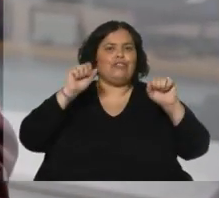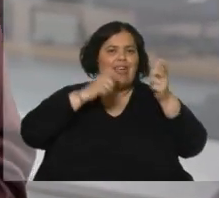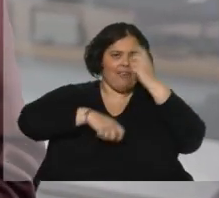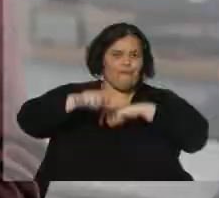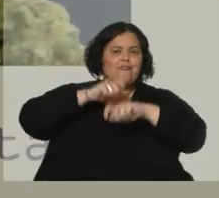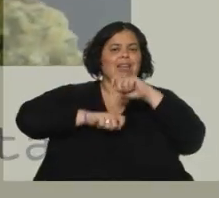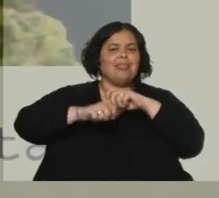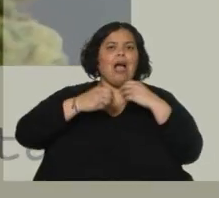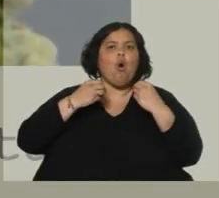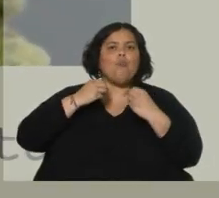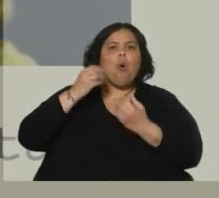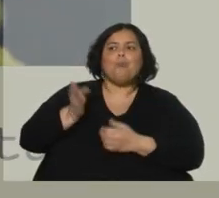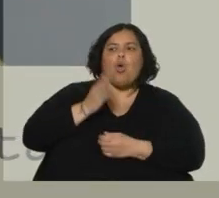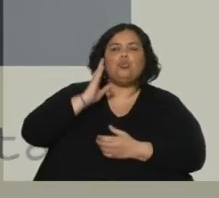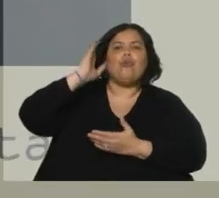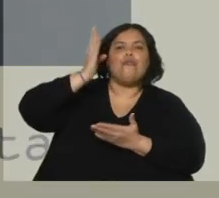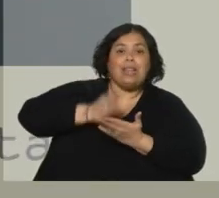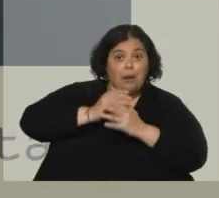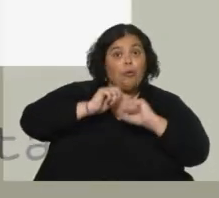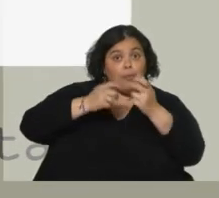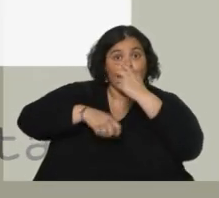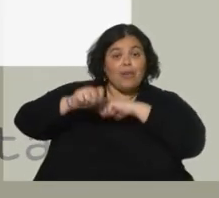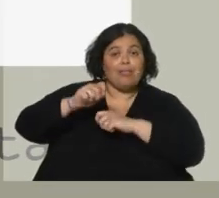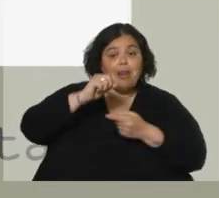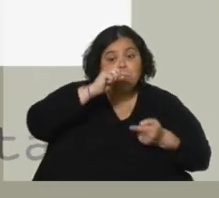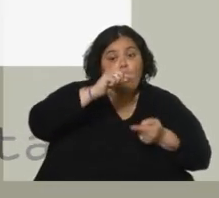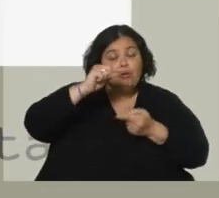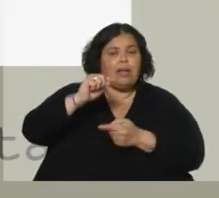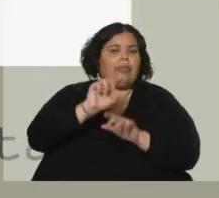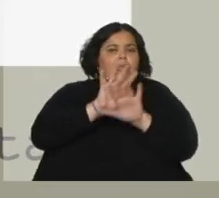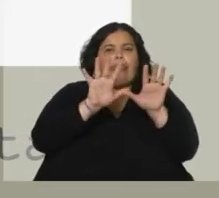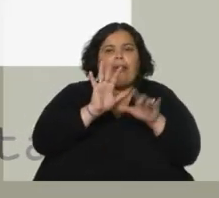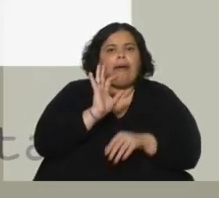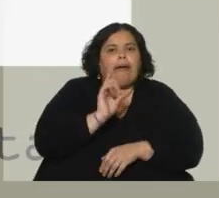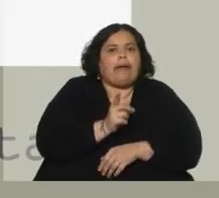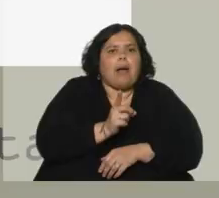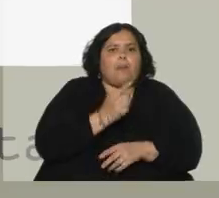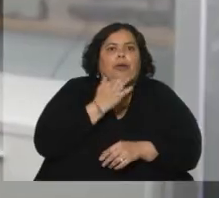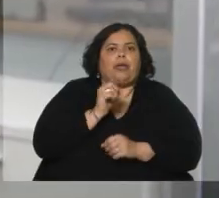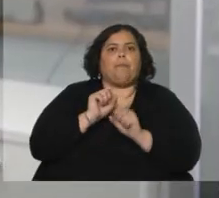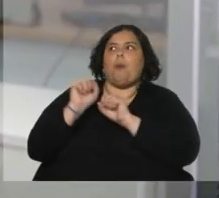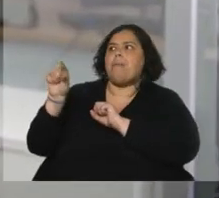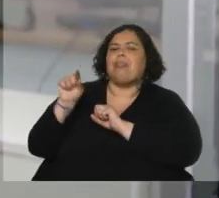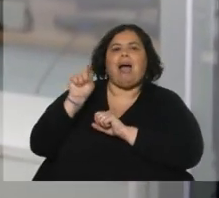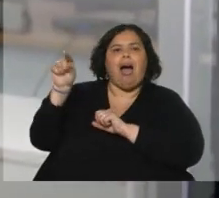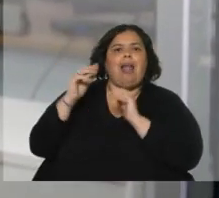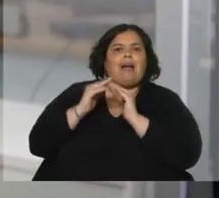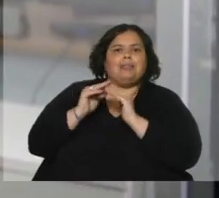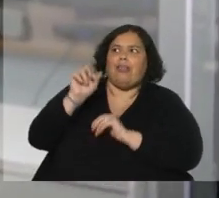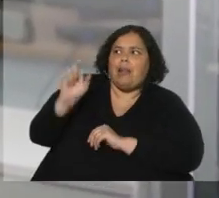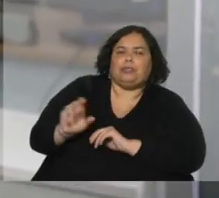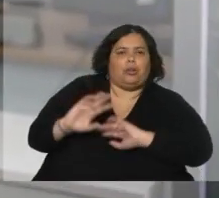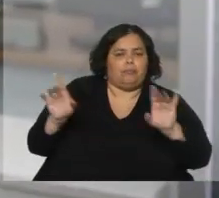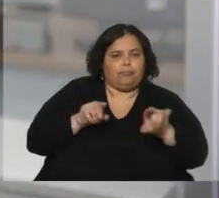como producto final. Incluso podemos vender en bolsitas de 10 gramos de producto final, o sea, directo a la casa del paciente. Acá hay una gran discusión que